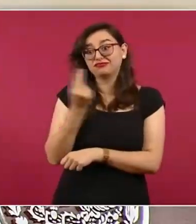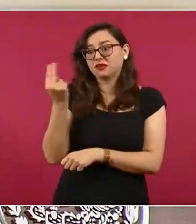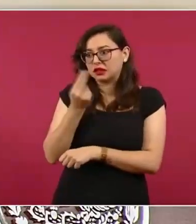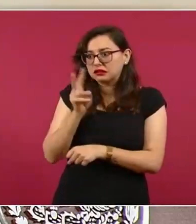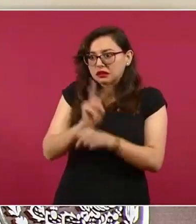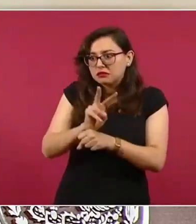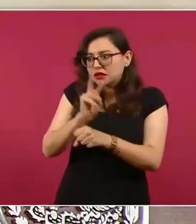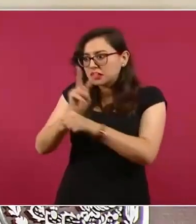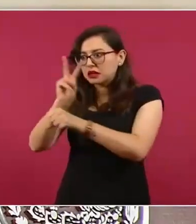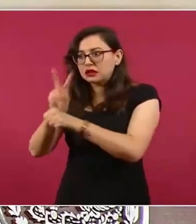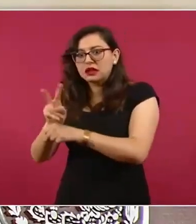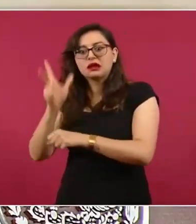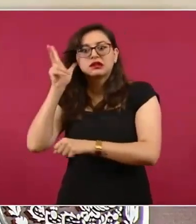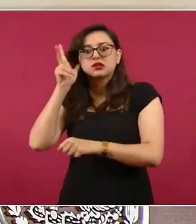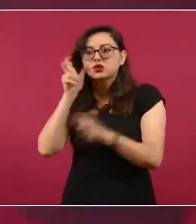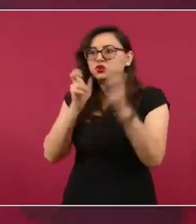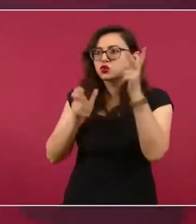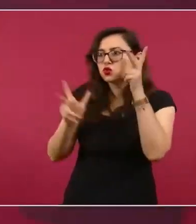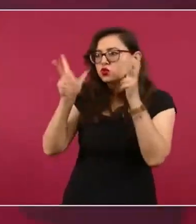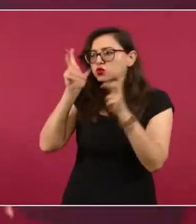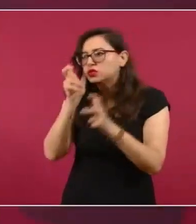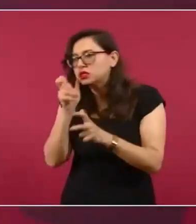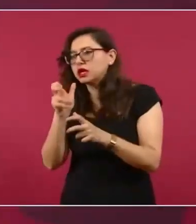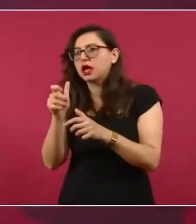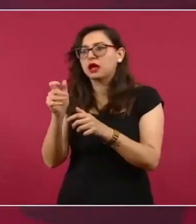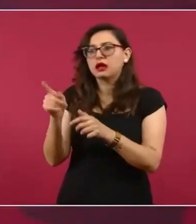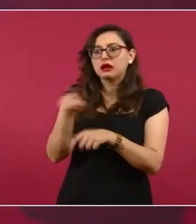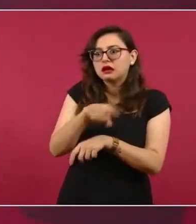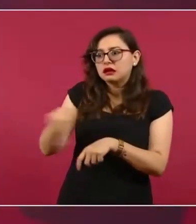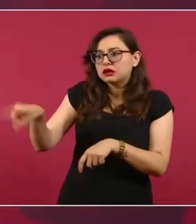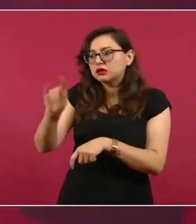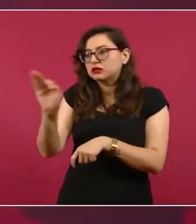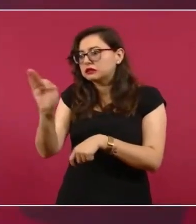de sabotaje,